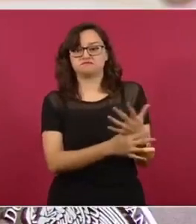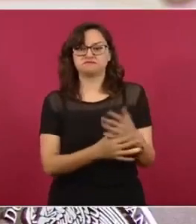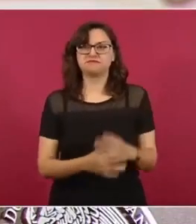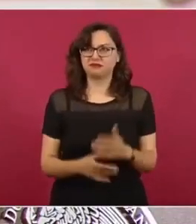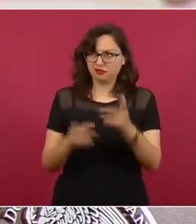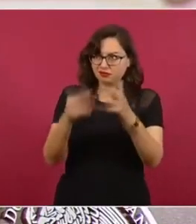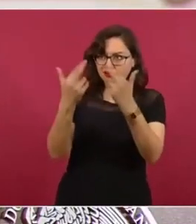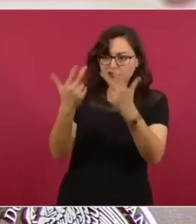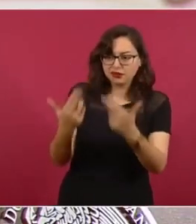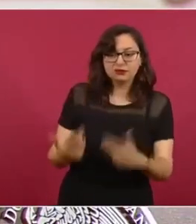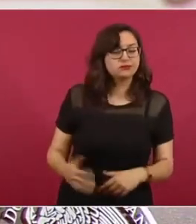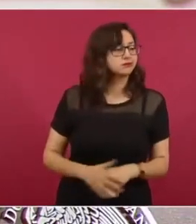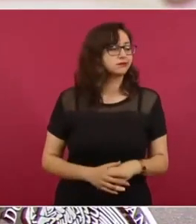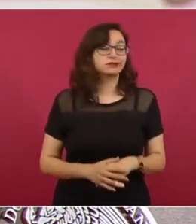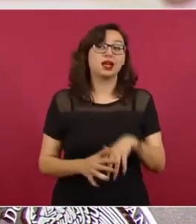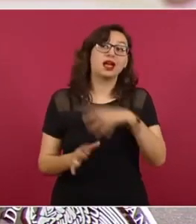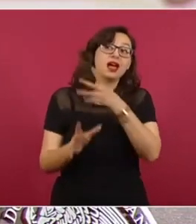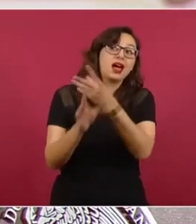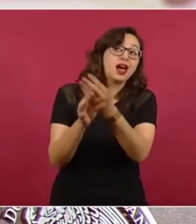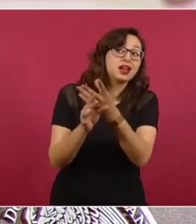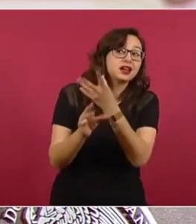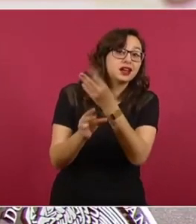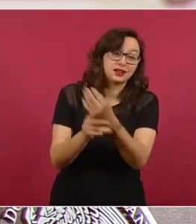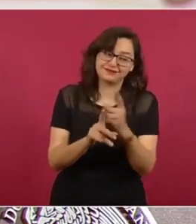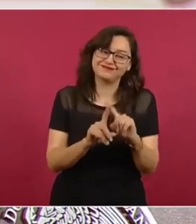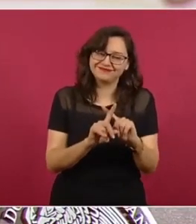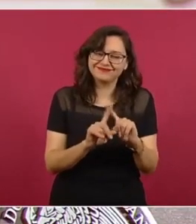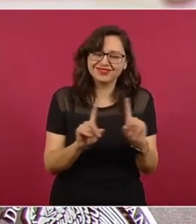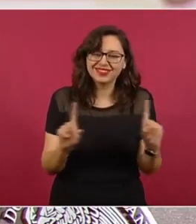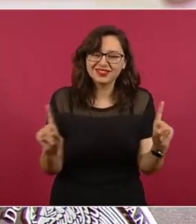rehabilitar. Siguiente, por favor.